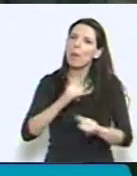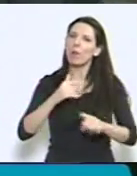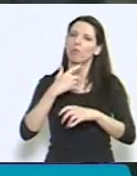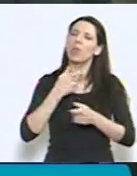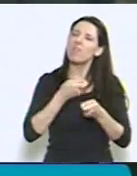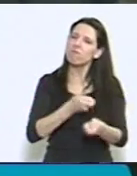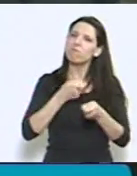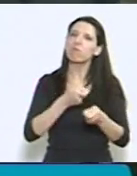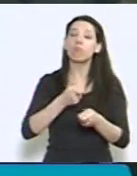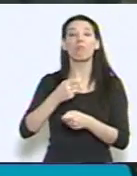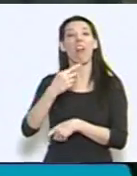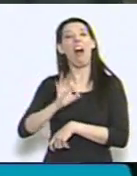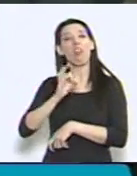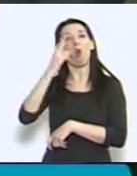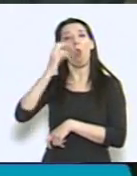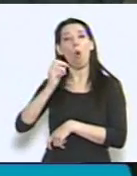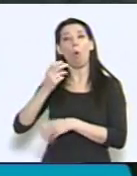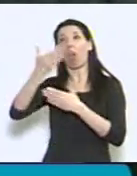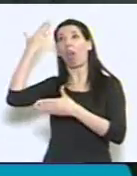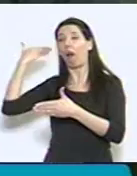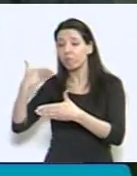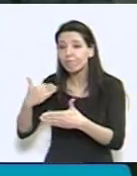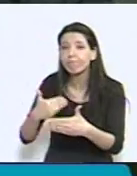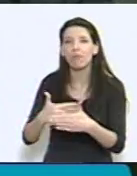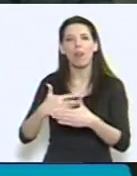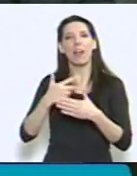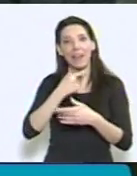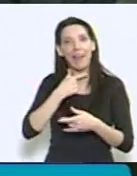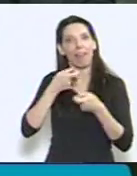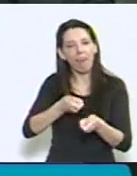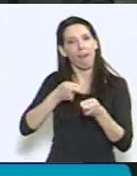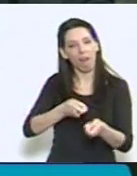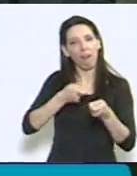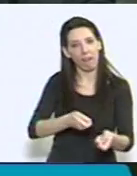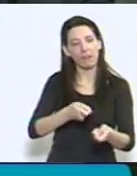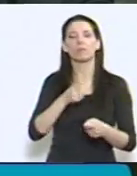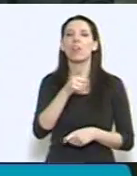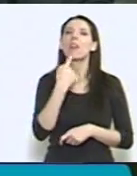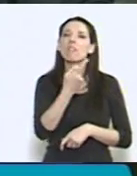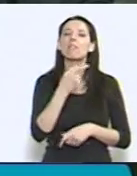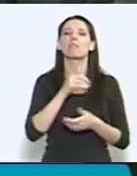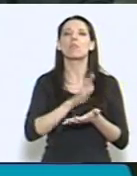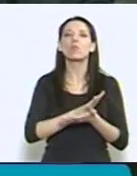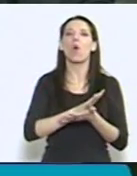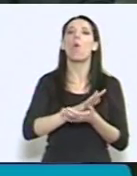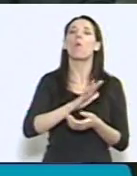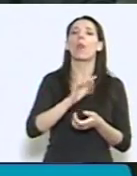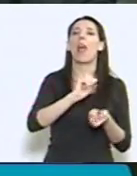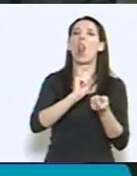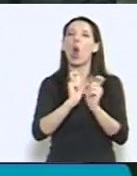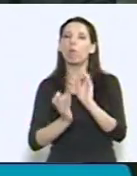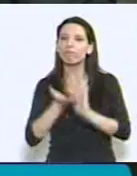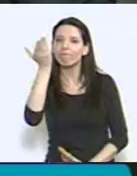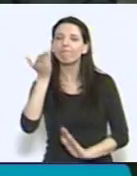finales de los 90. Es importante señalar que la movilidad o actualización automática de